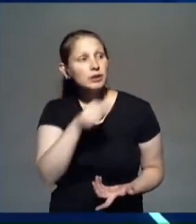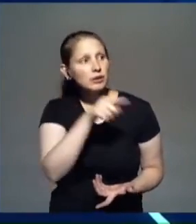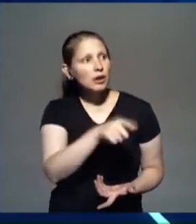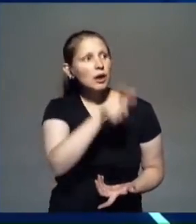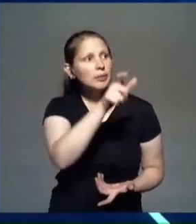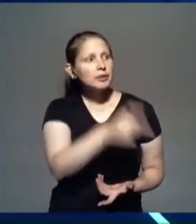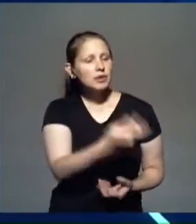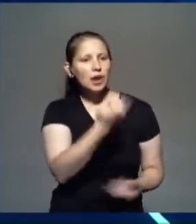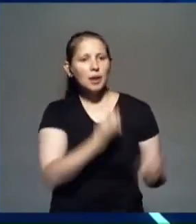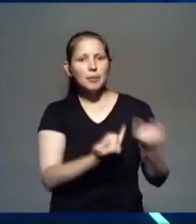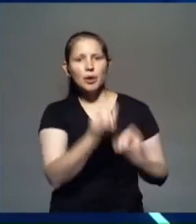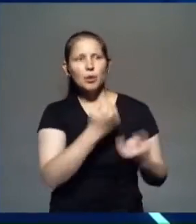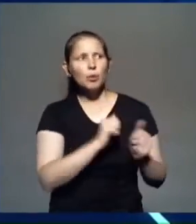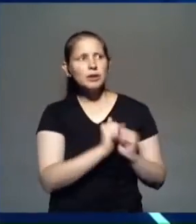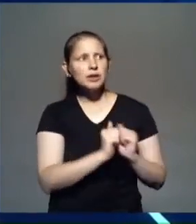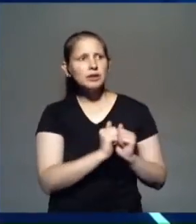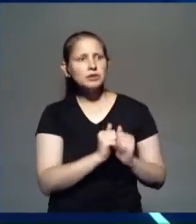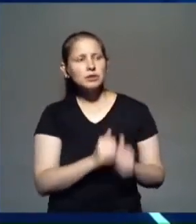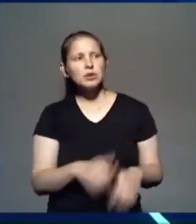entiendo por qué es un loco.